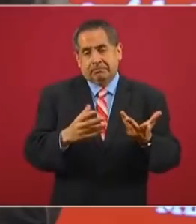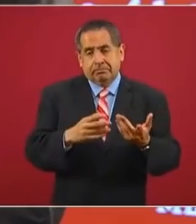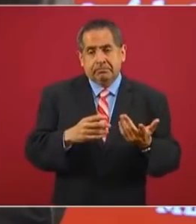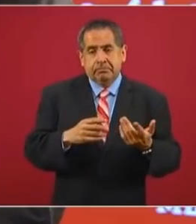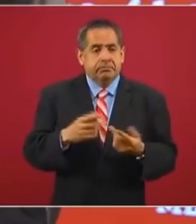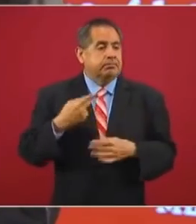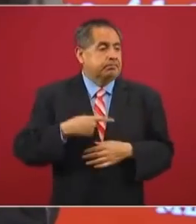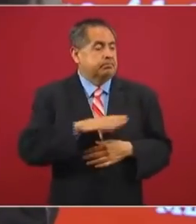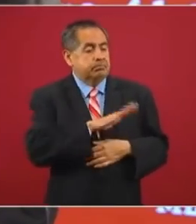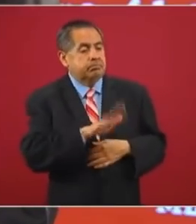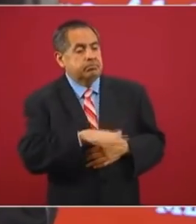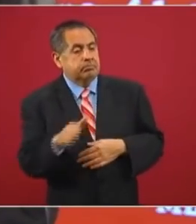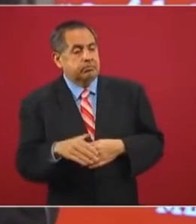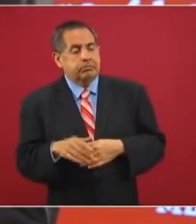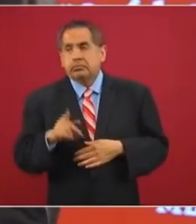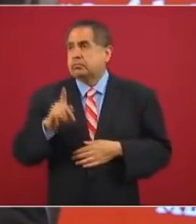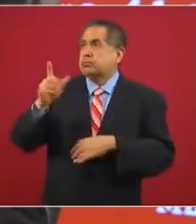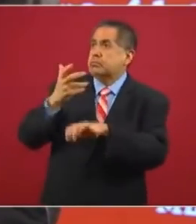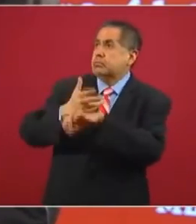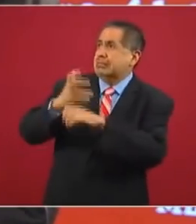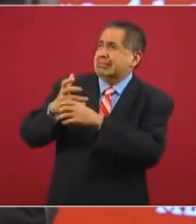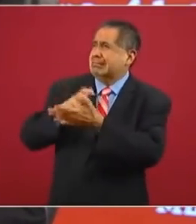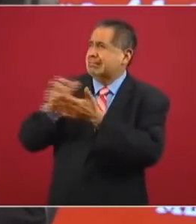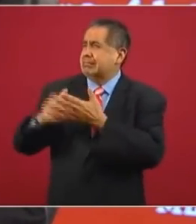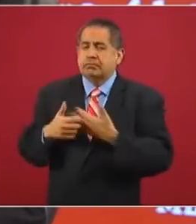fallecidos que en Estados Unidos,